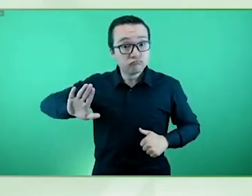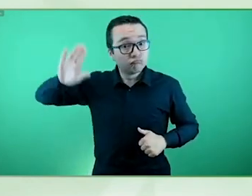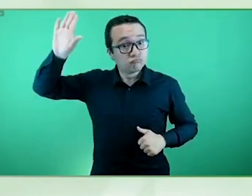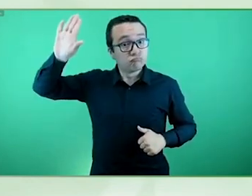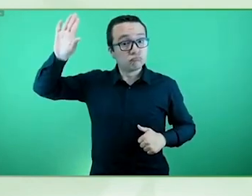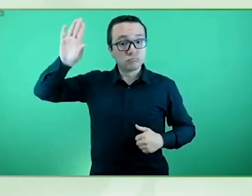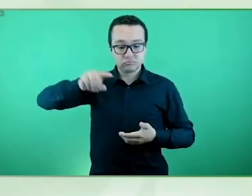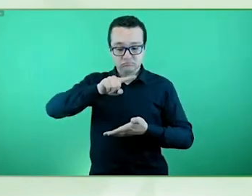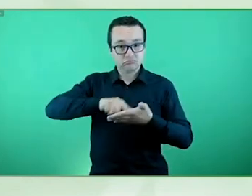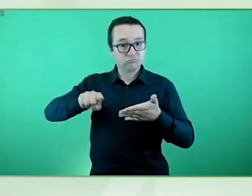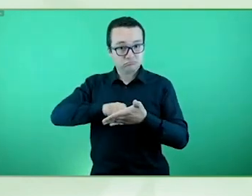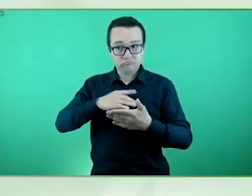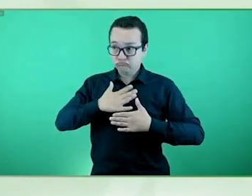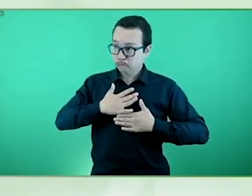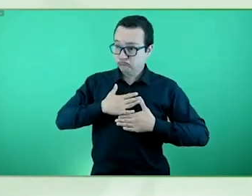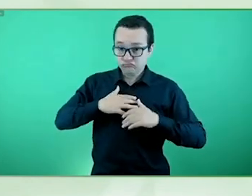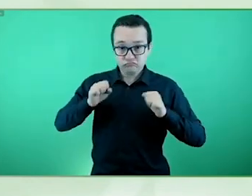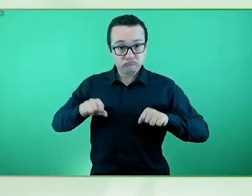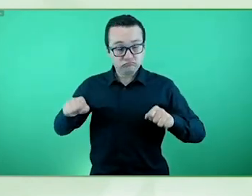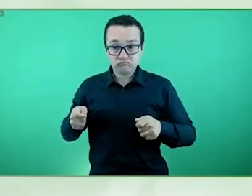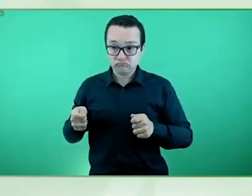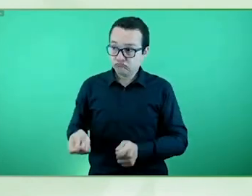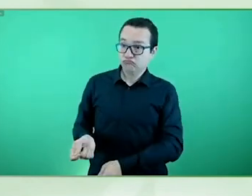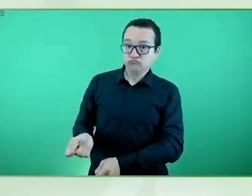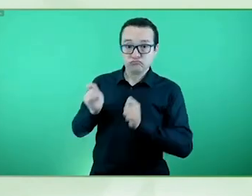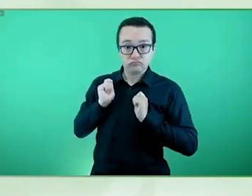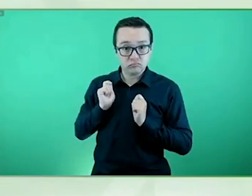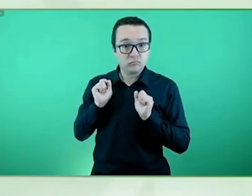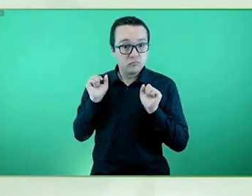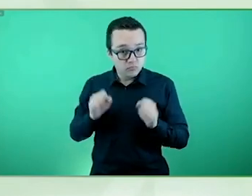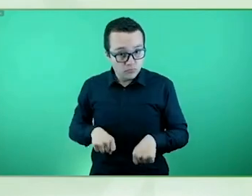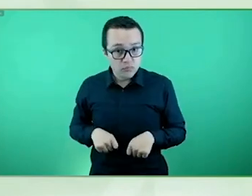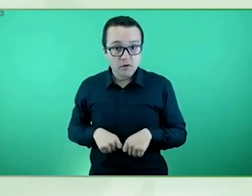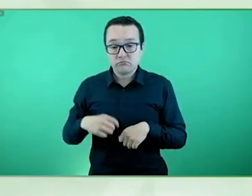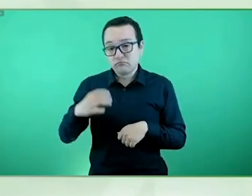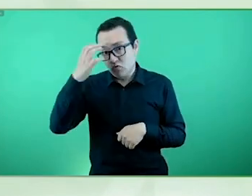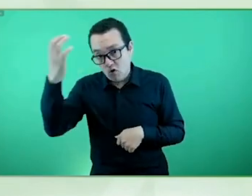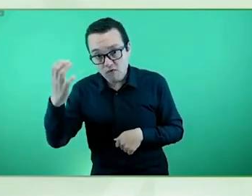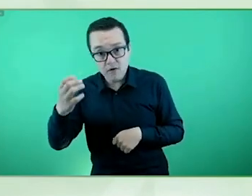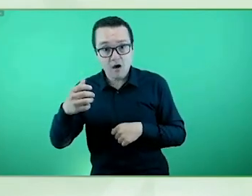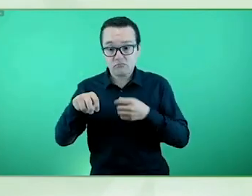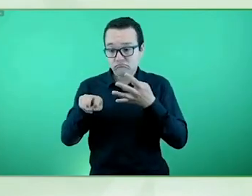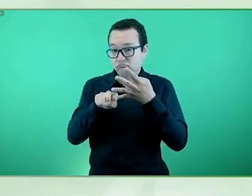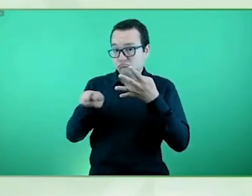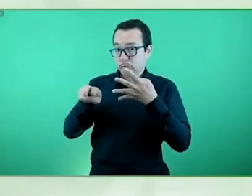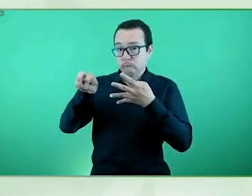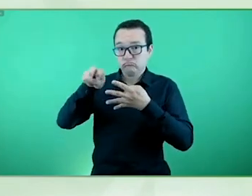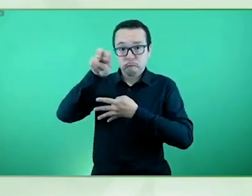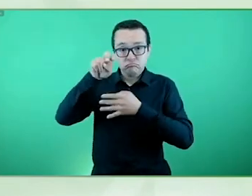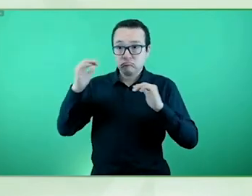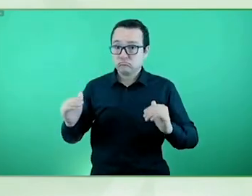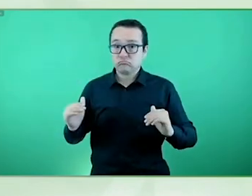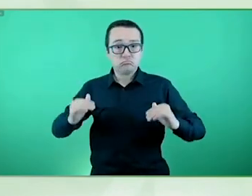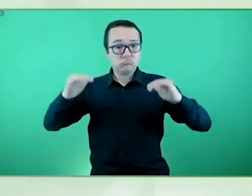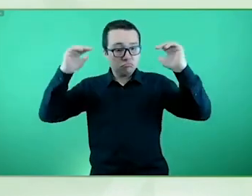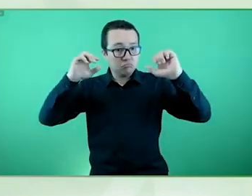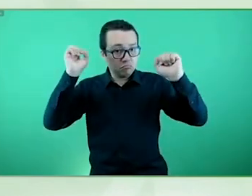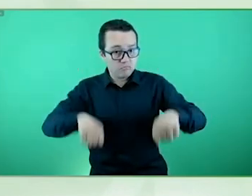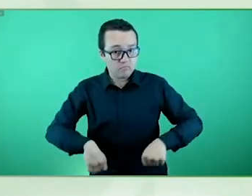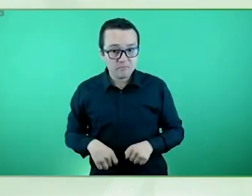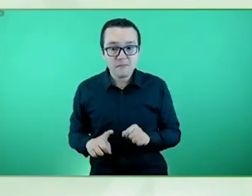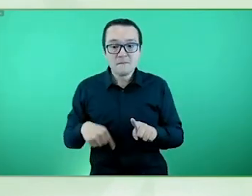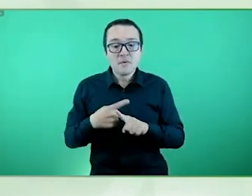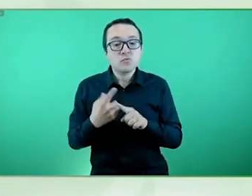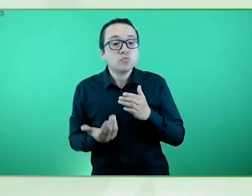desempeñar cualquier función pública a todos los niveles de gobierno y facilita también el uso de nuevas tecnologías